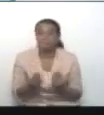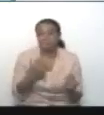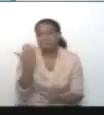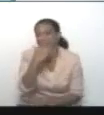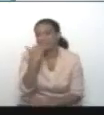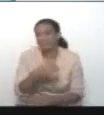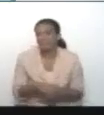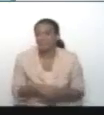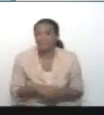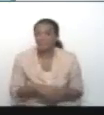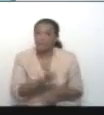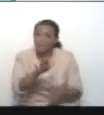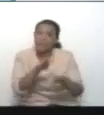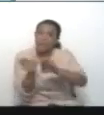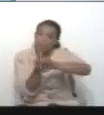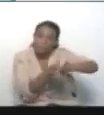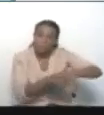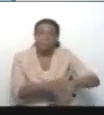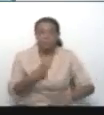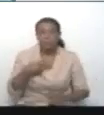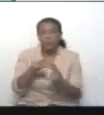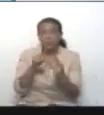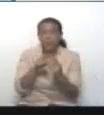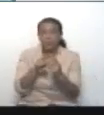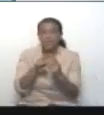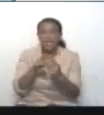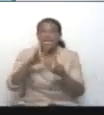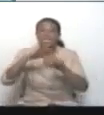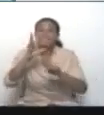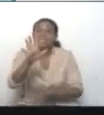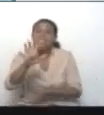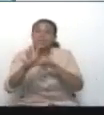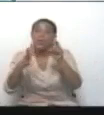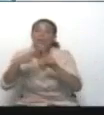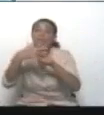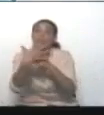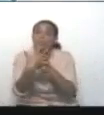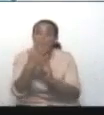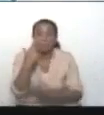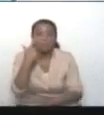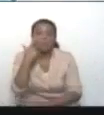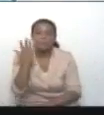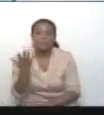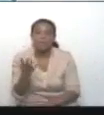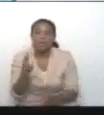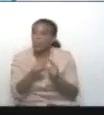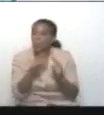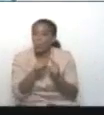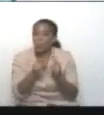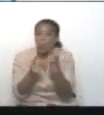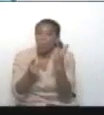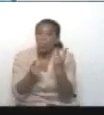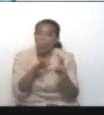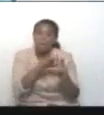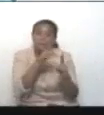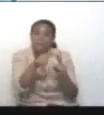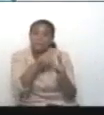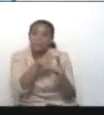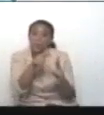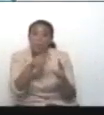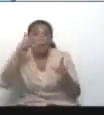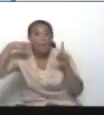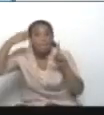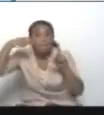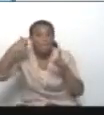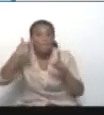Yo conozco los cinco casos a profundidad. Conozco los dos casos de los